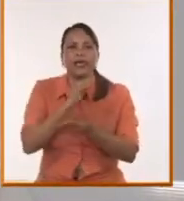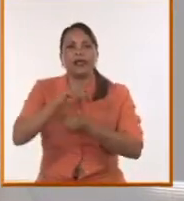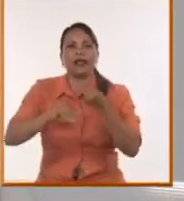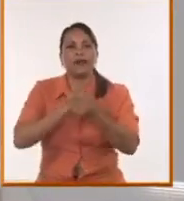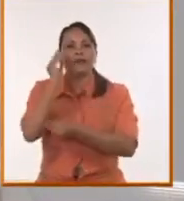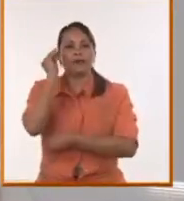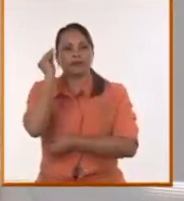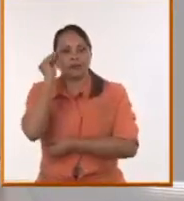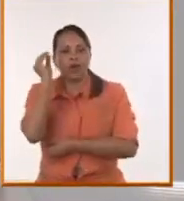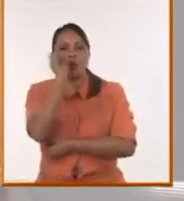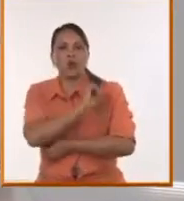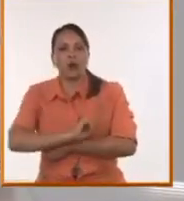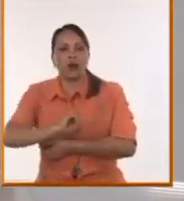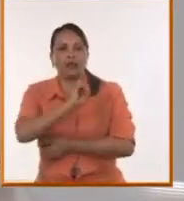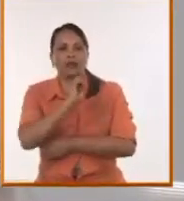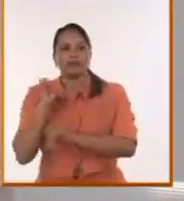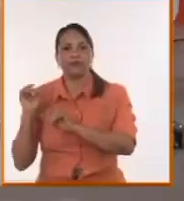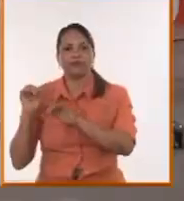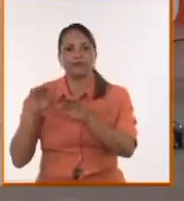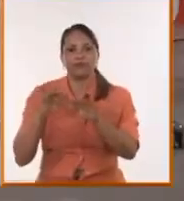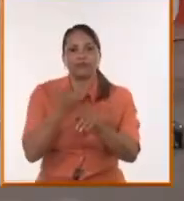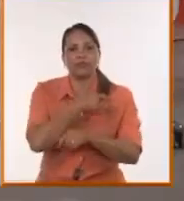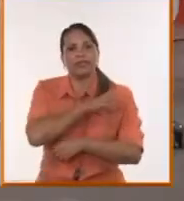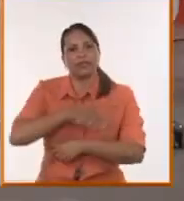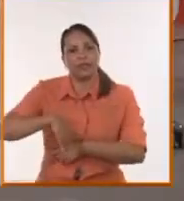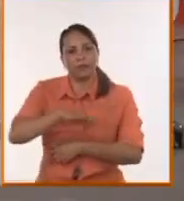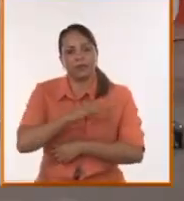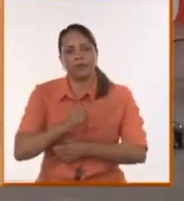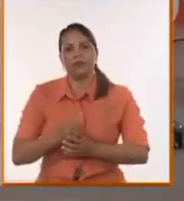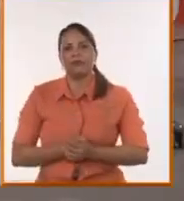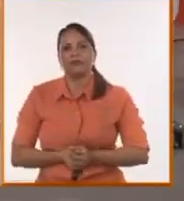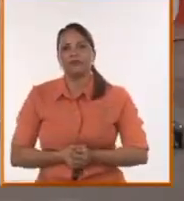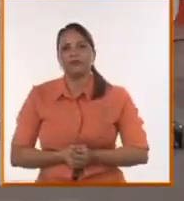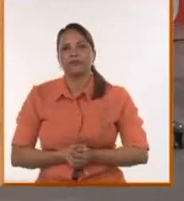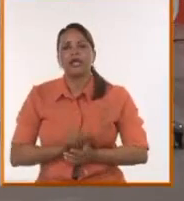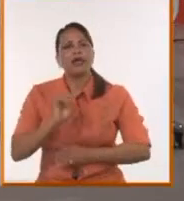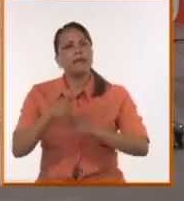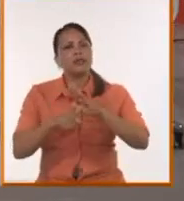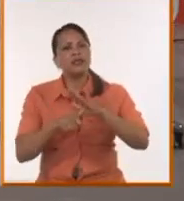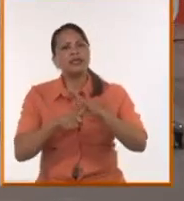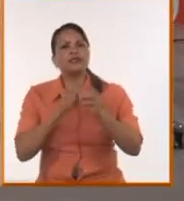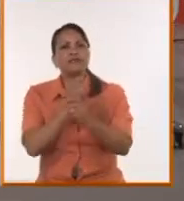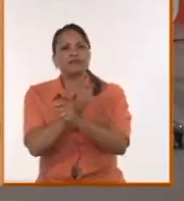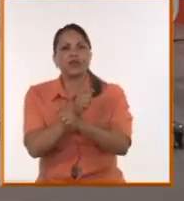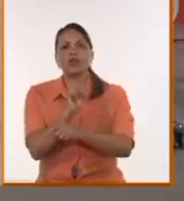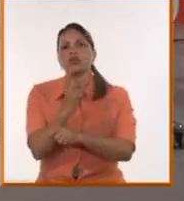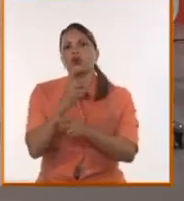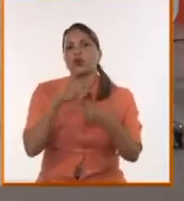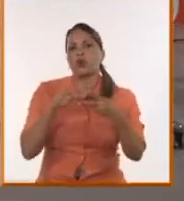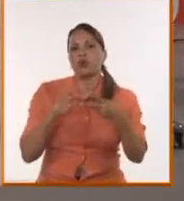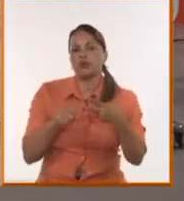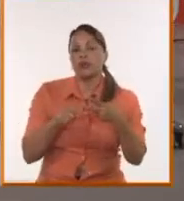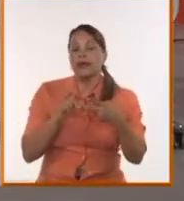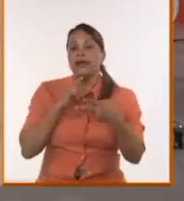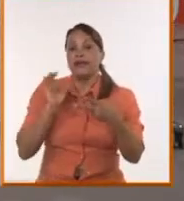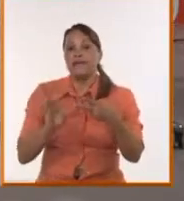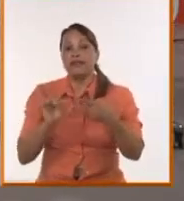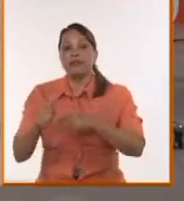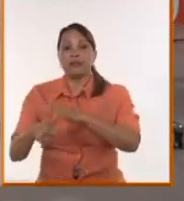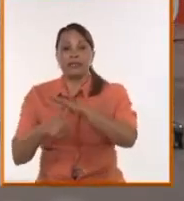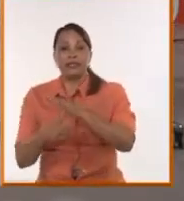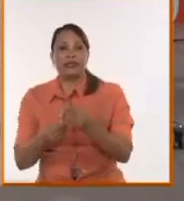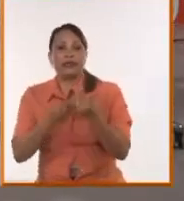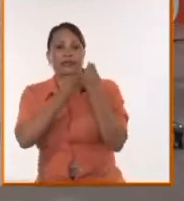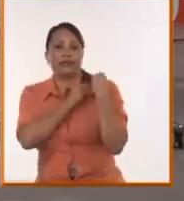organización y la movilización tan necesaria en estos tres. Lo que Andrés Manuel nos enseñó los dos caminos, porque si llegó a la presidencia fue gracias a que en el tiempo